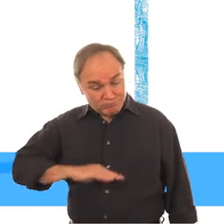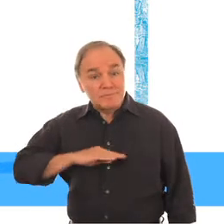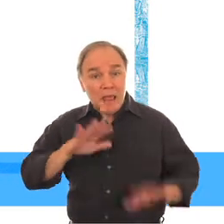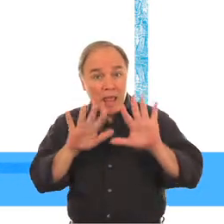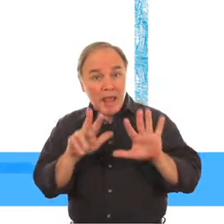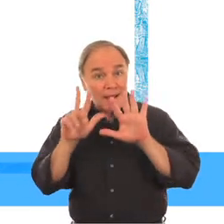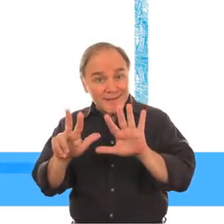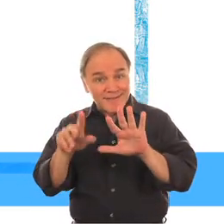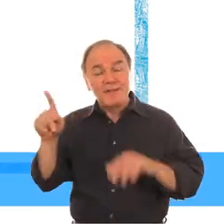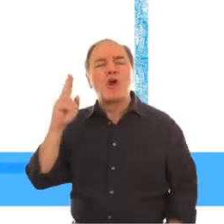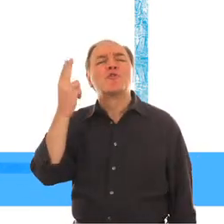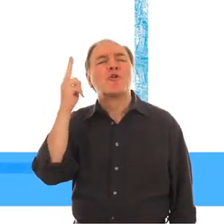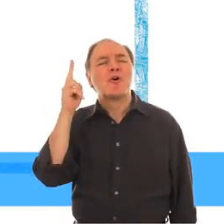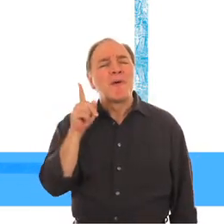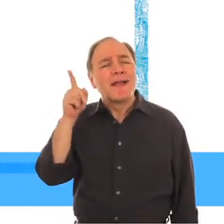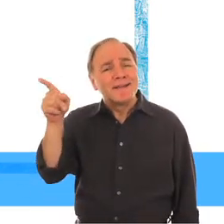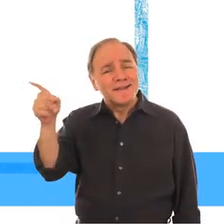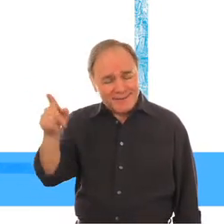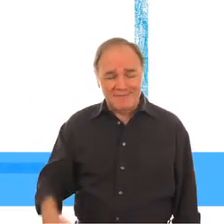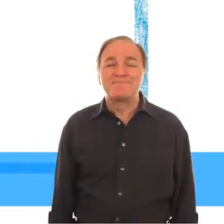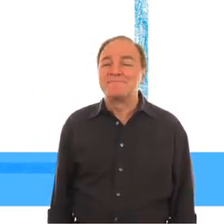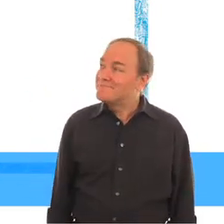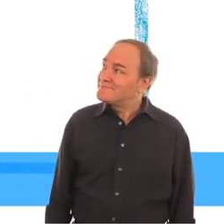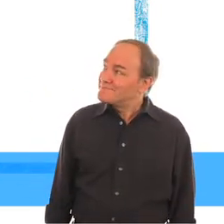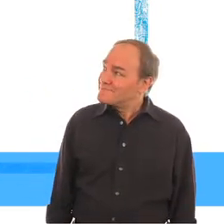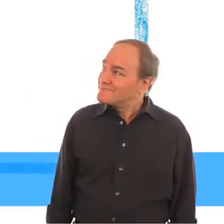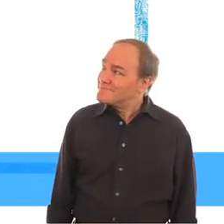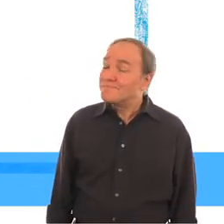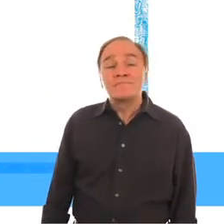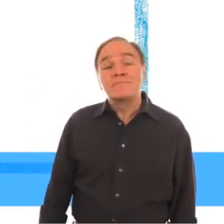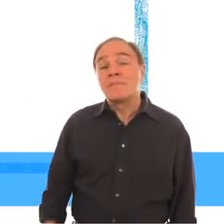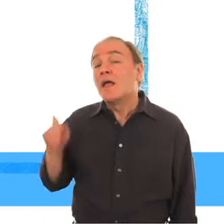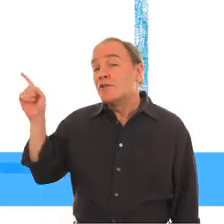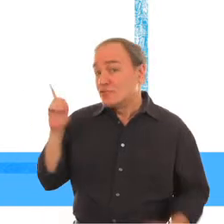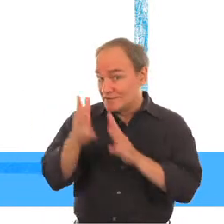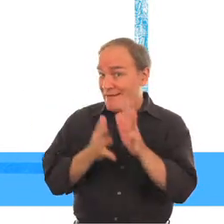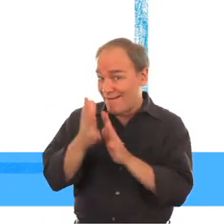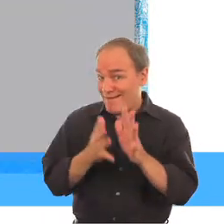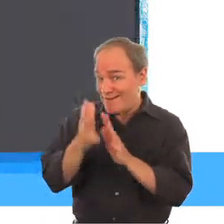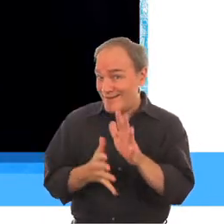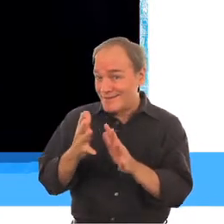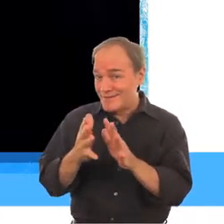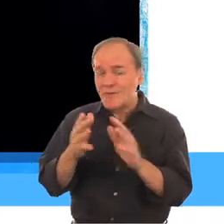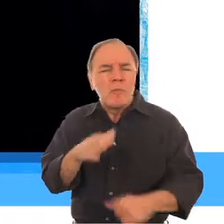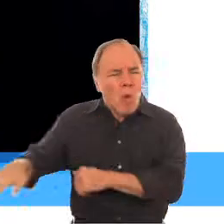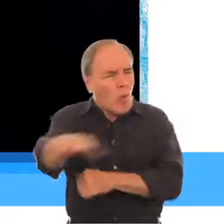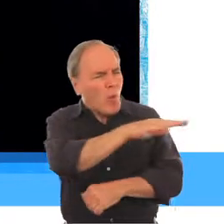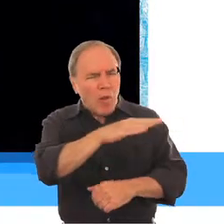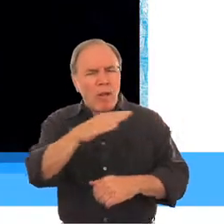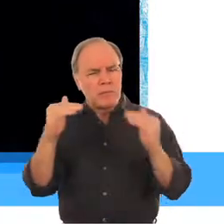Una perspectiva desde Uruguay. María Emilia Río Torto. 18 años. Montevideo. María habla la lengua de señas. Tenemos,